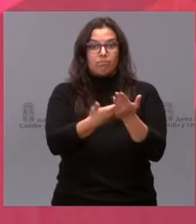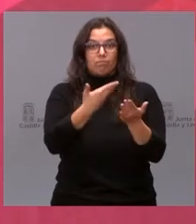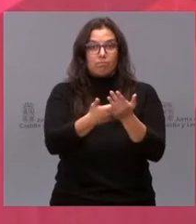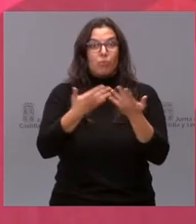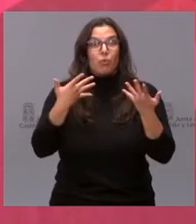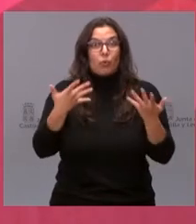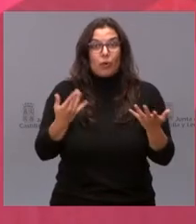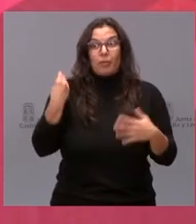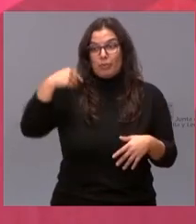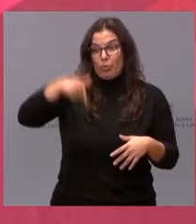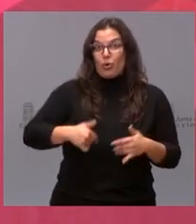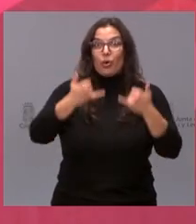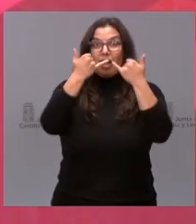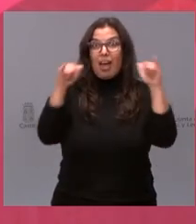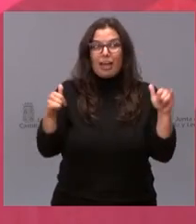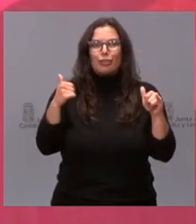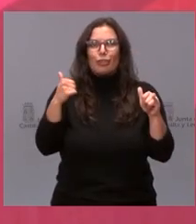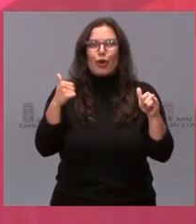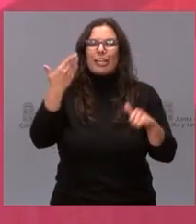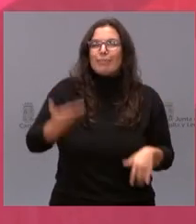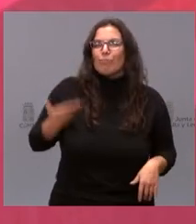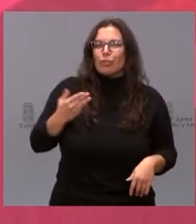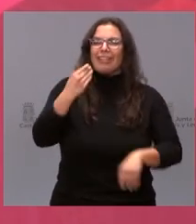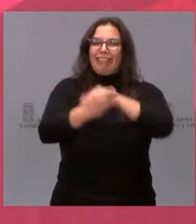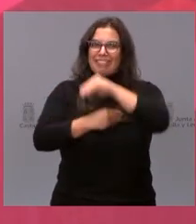se está realizando este acto tan significativo aquí.